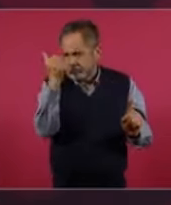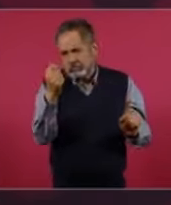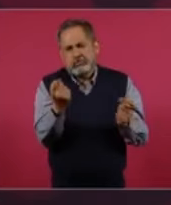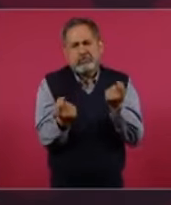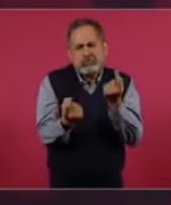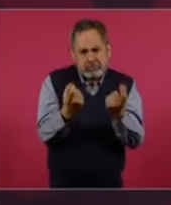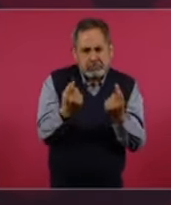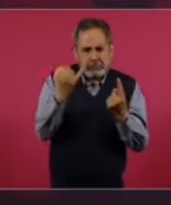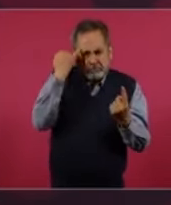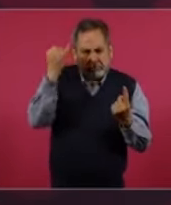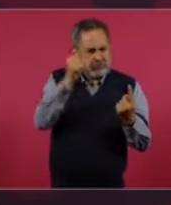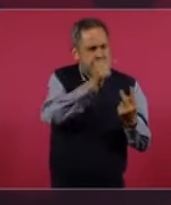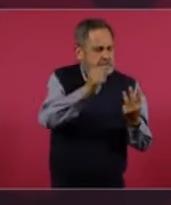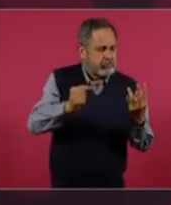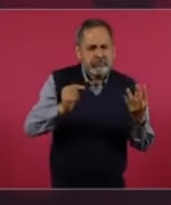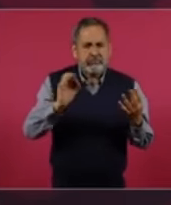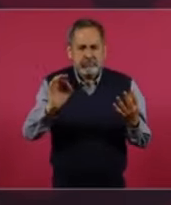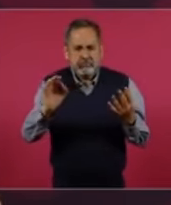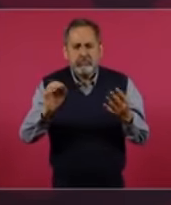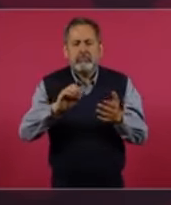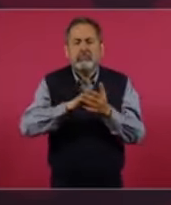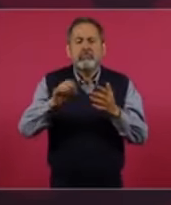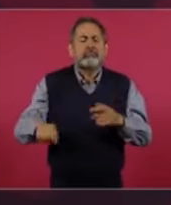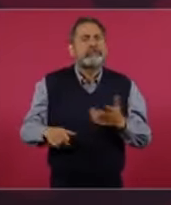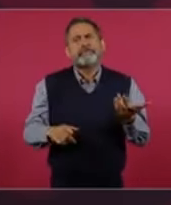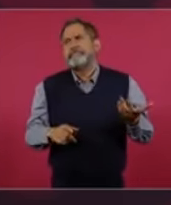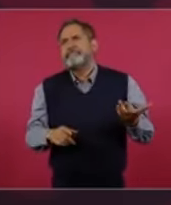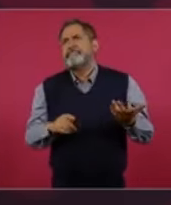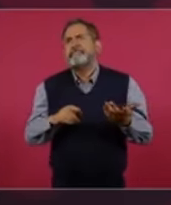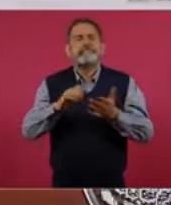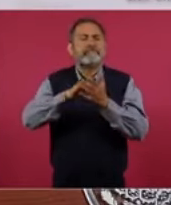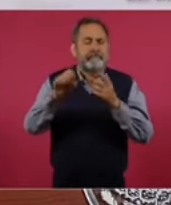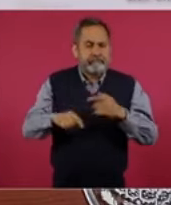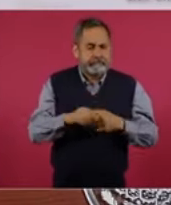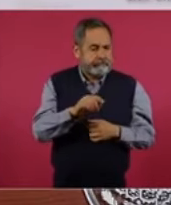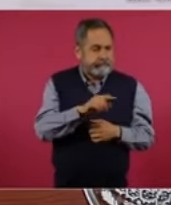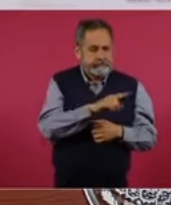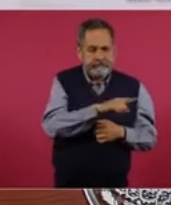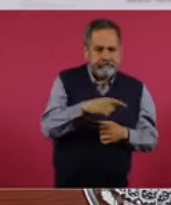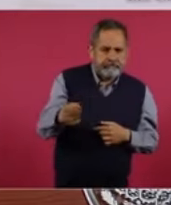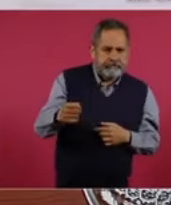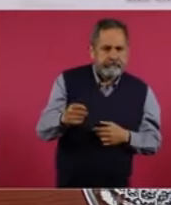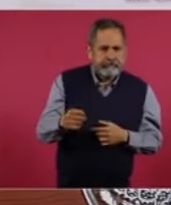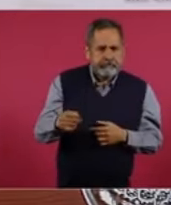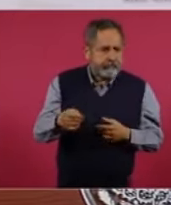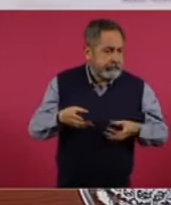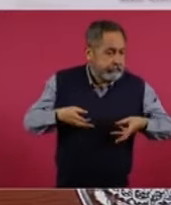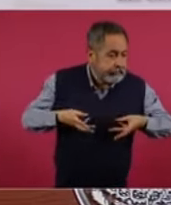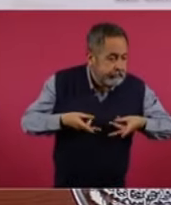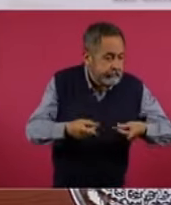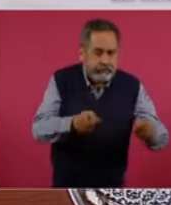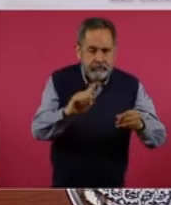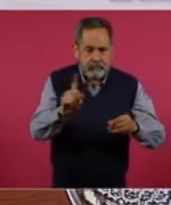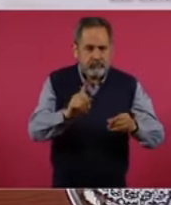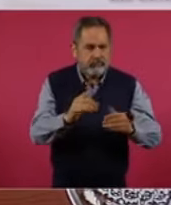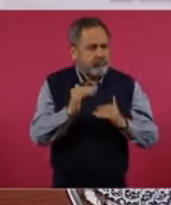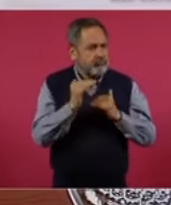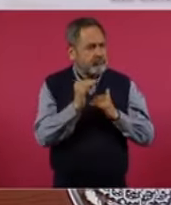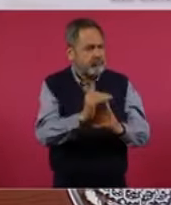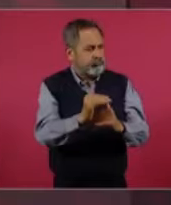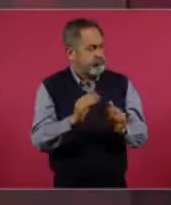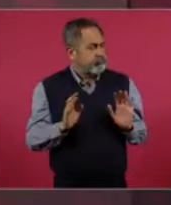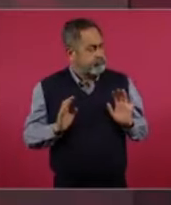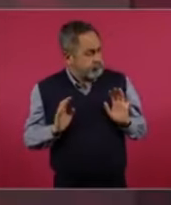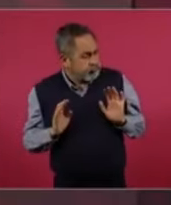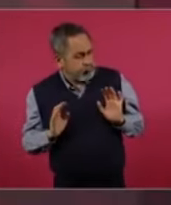por ejemplo, el cuidar que no se gaste más de lo